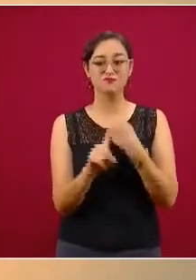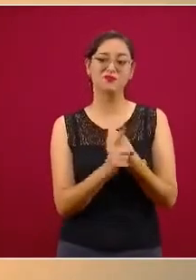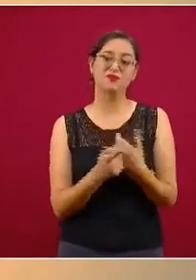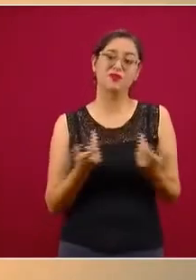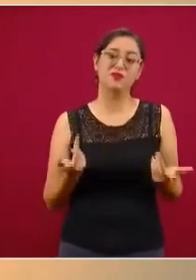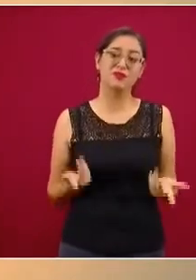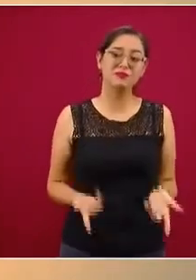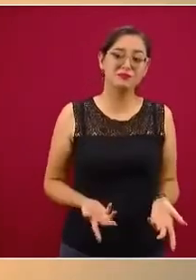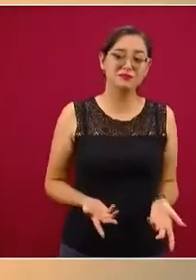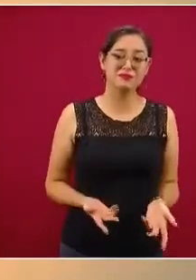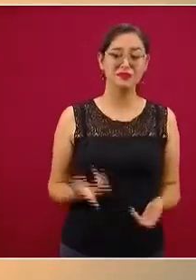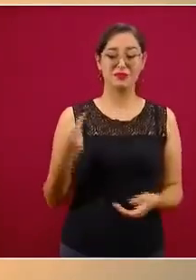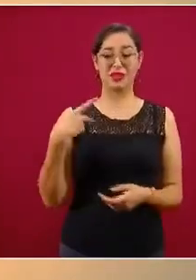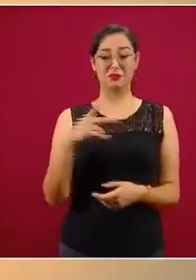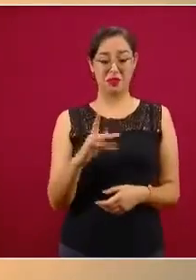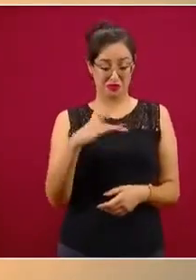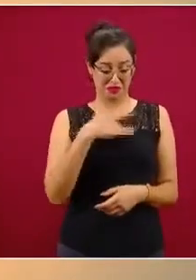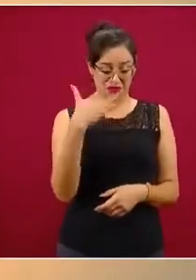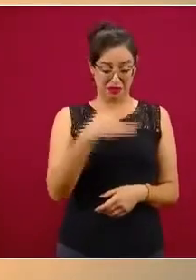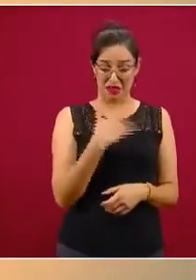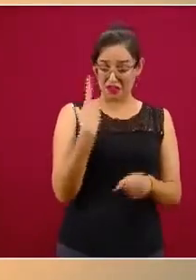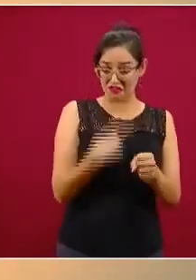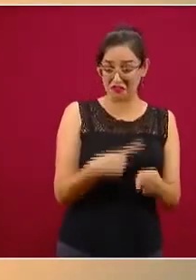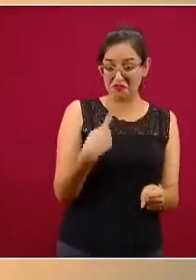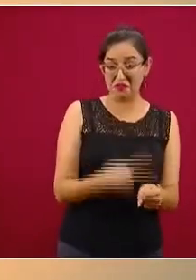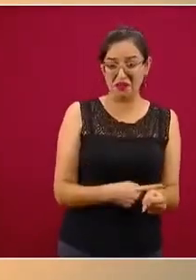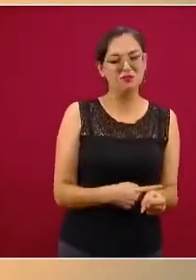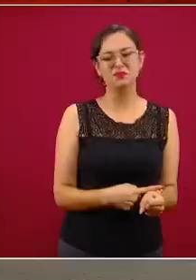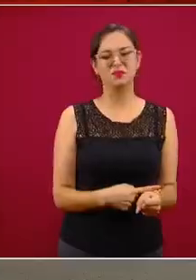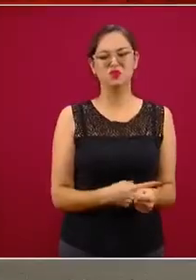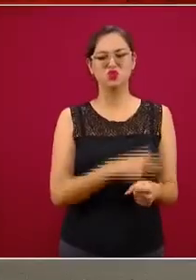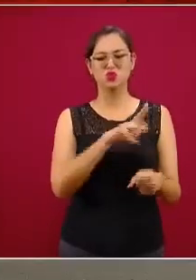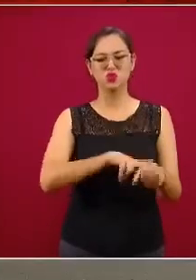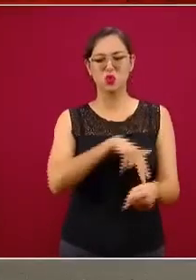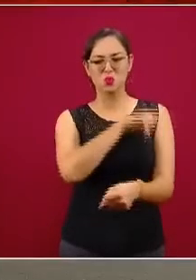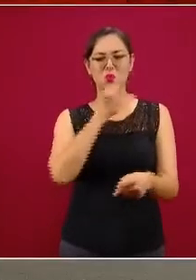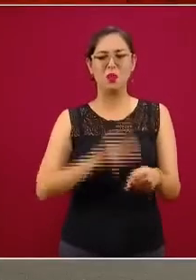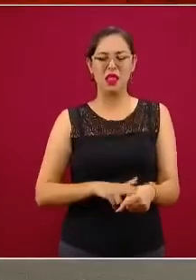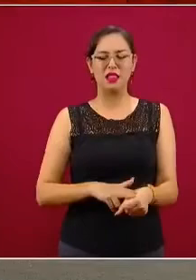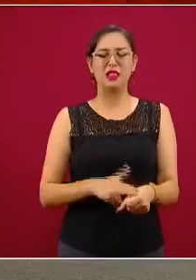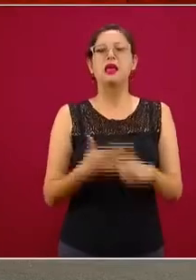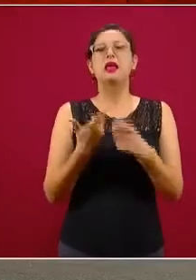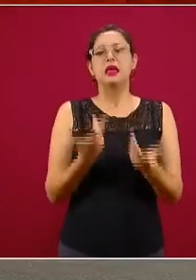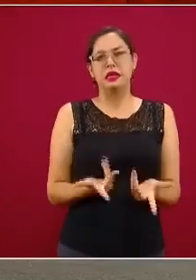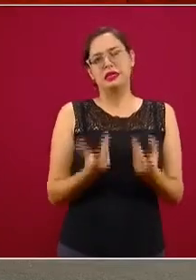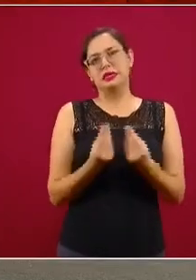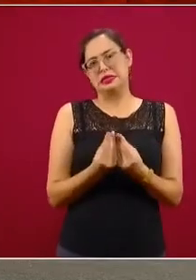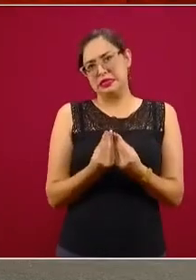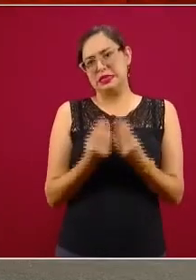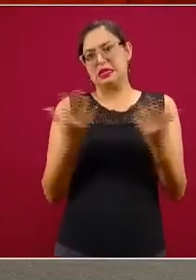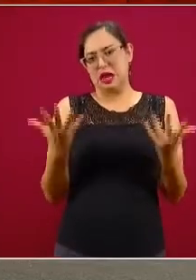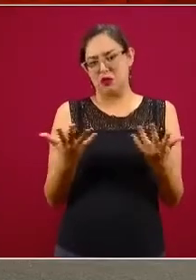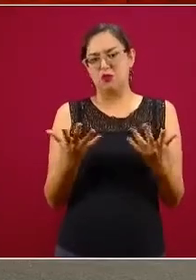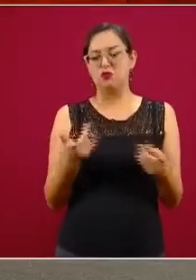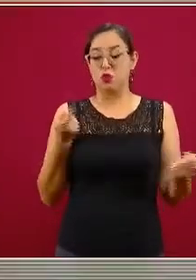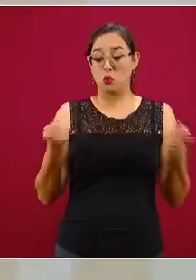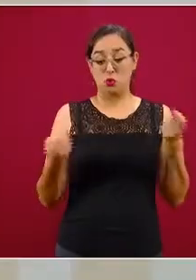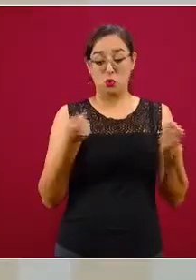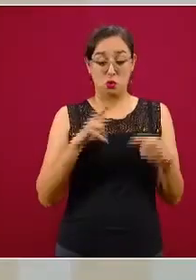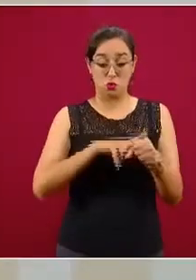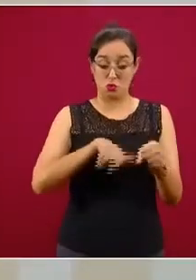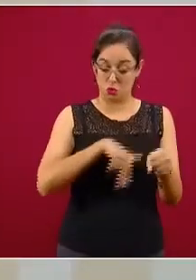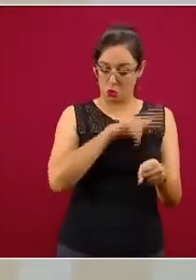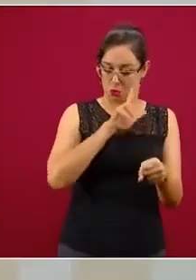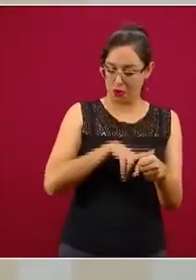que las emociones no son una enfermedad y que son normales. Claro, tenemos que tener muy claro hasta dónde es normal. No es lo